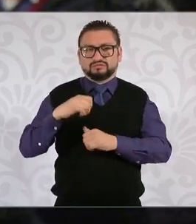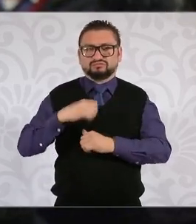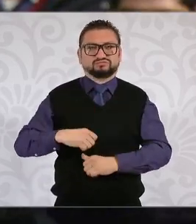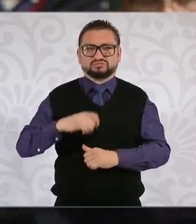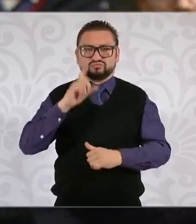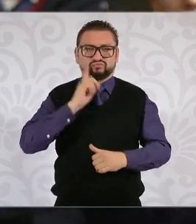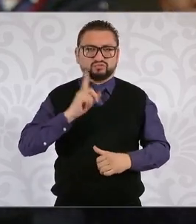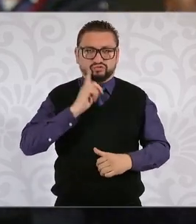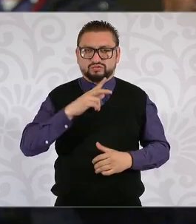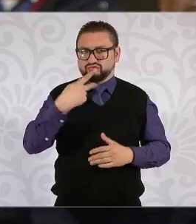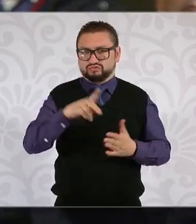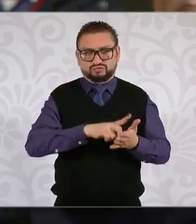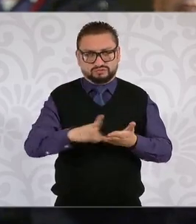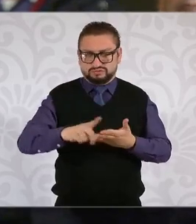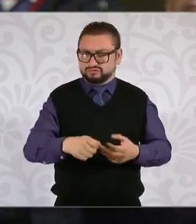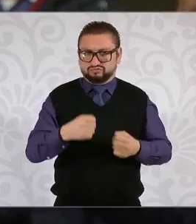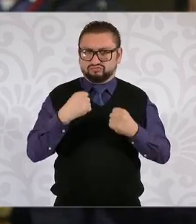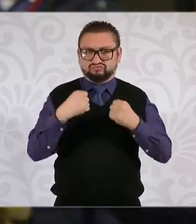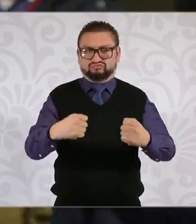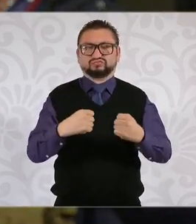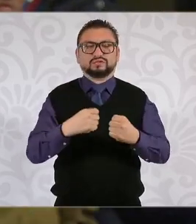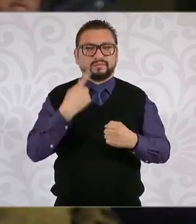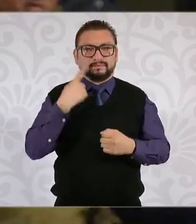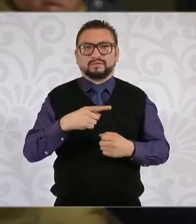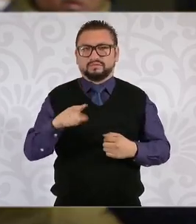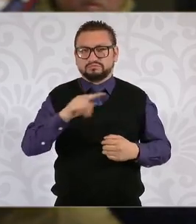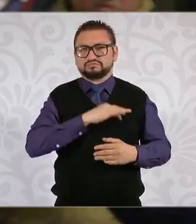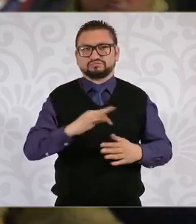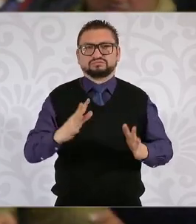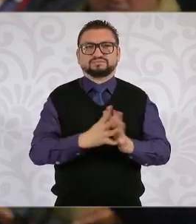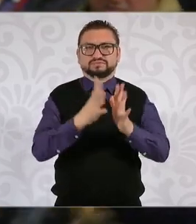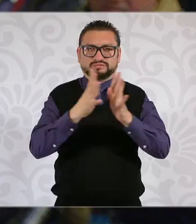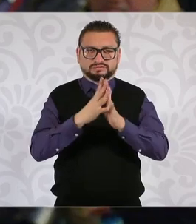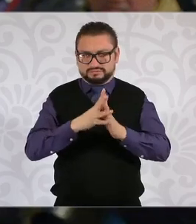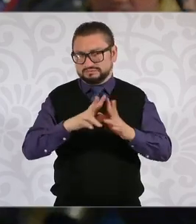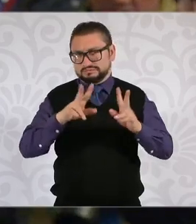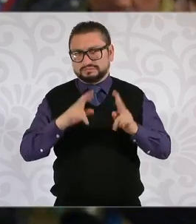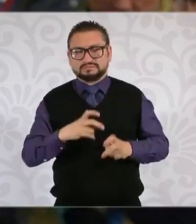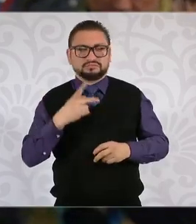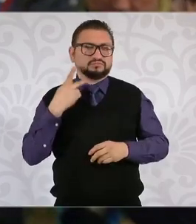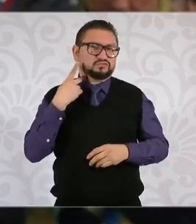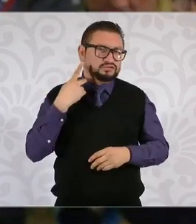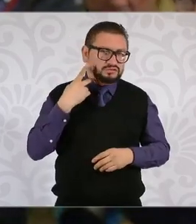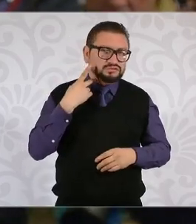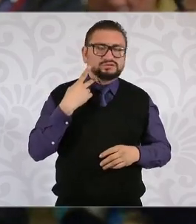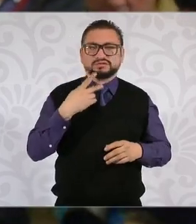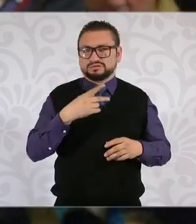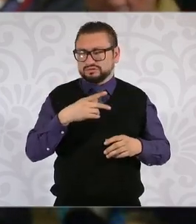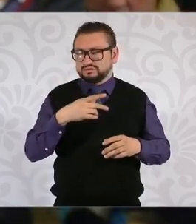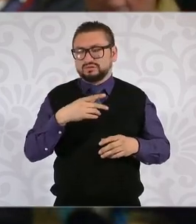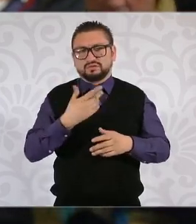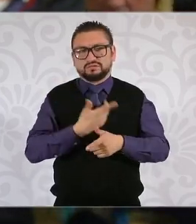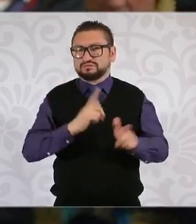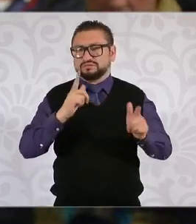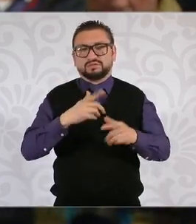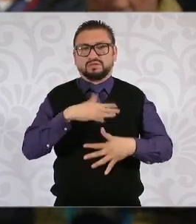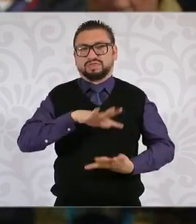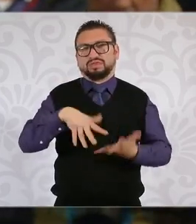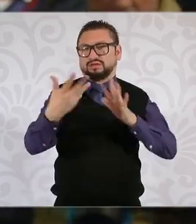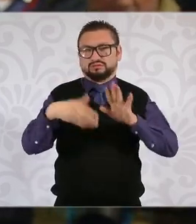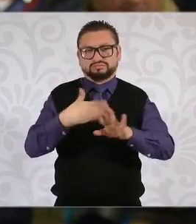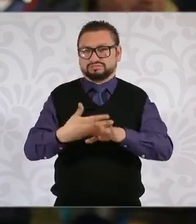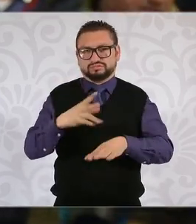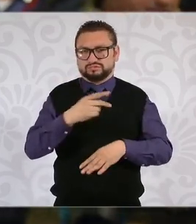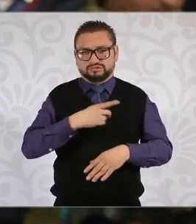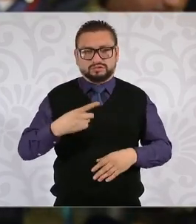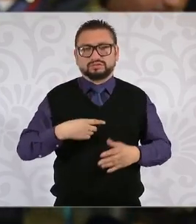y el derecho que tienen las mujeres a participar en la vida pública y a tener una vida libre de violencia mire